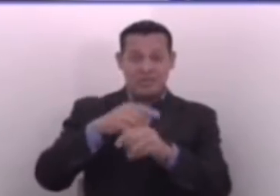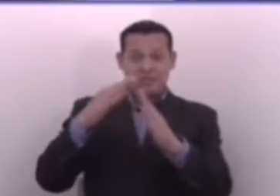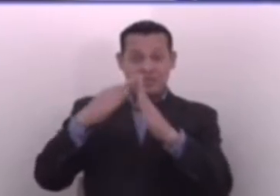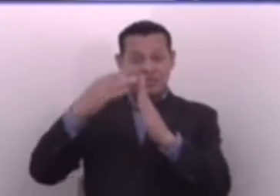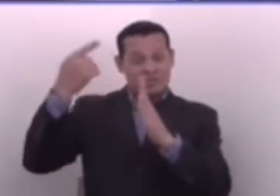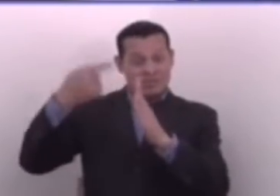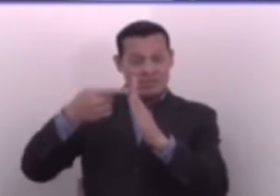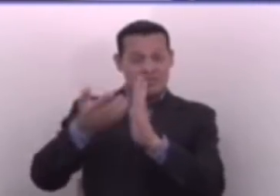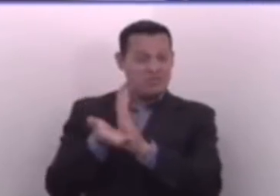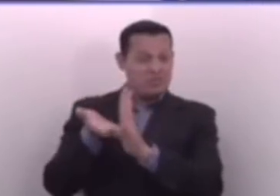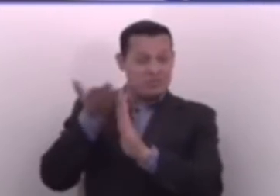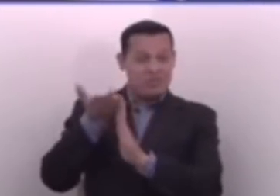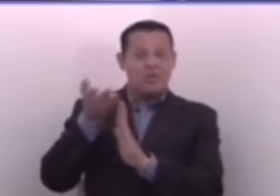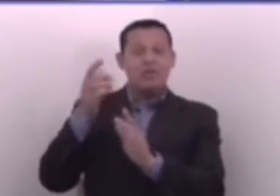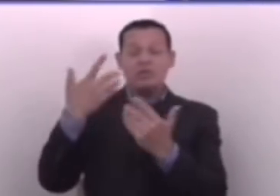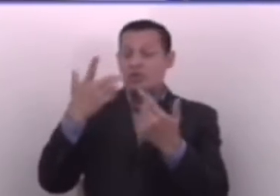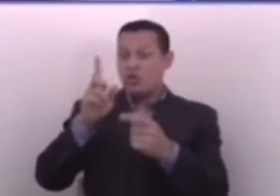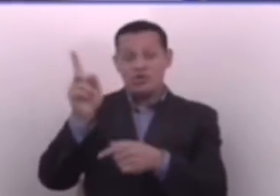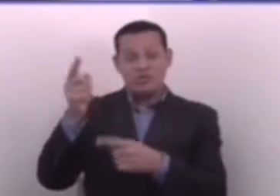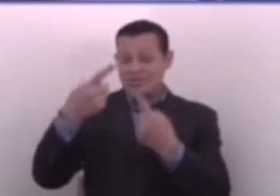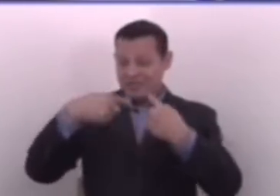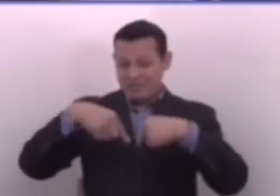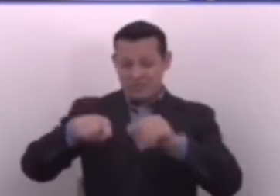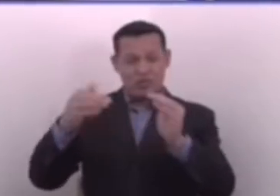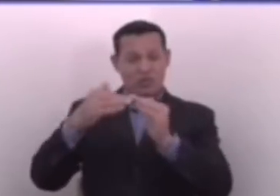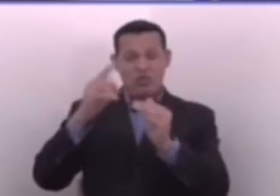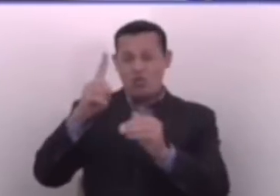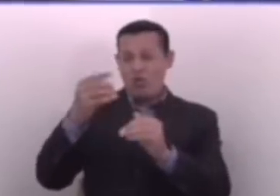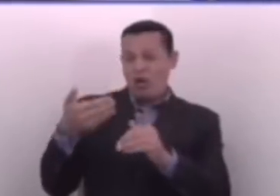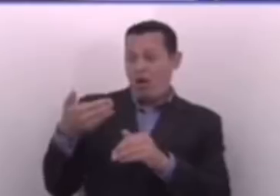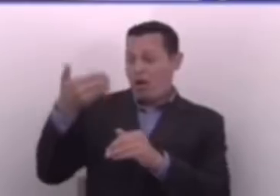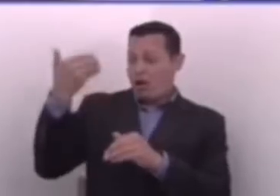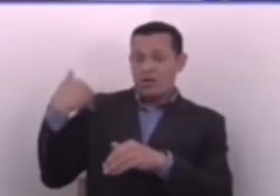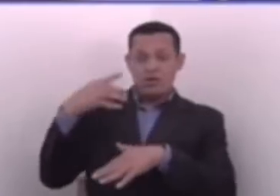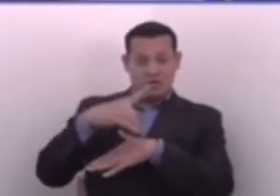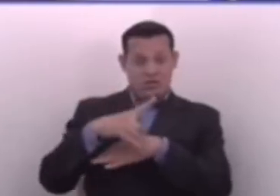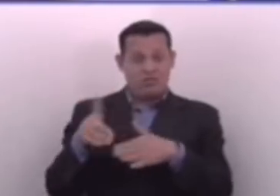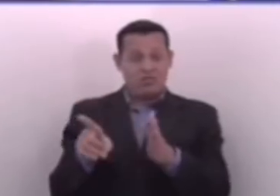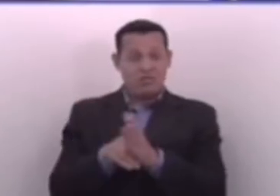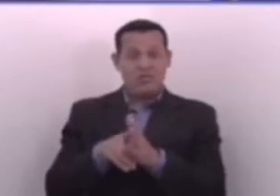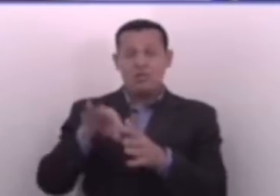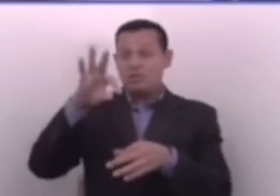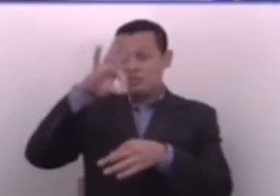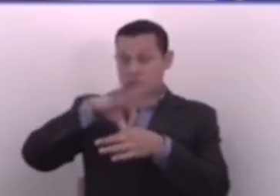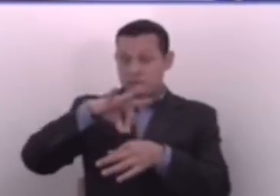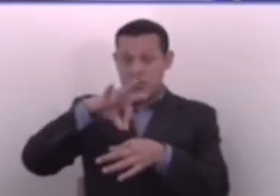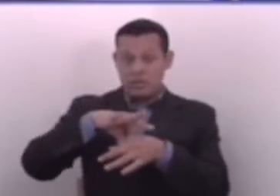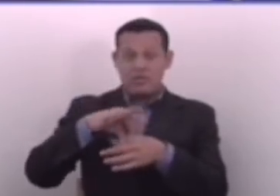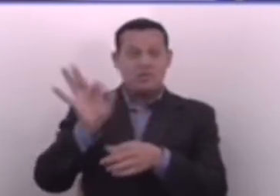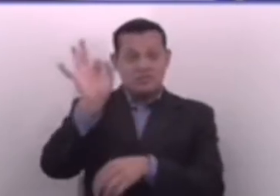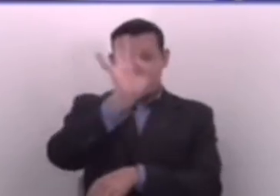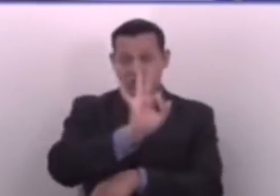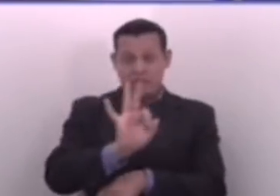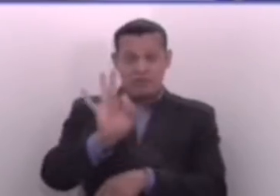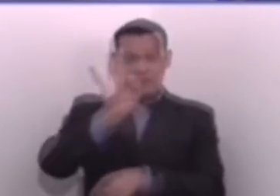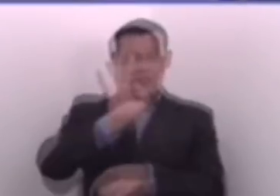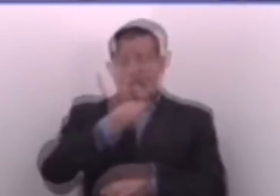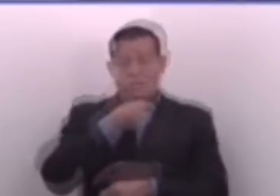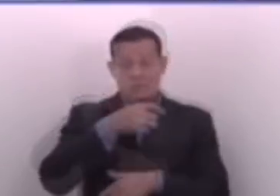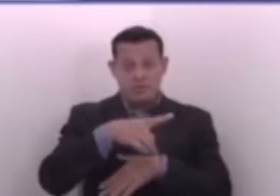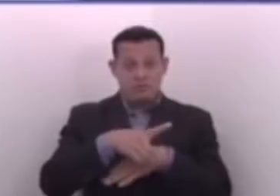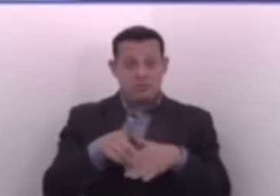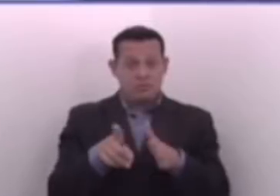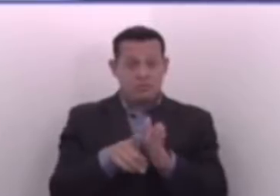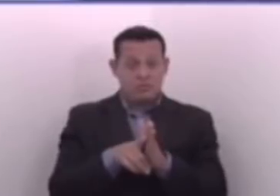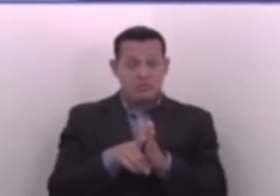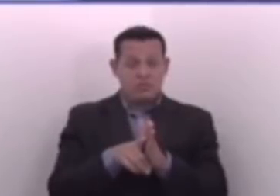y también no seguir hace como un año donde los diputados votaron por preferir extendiendo la